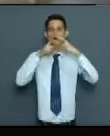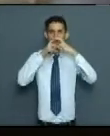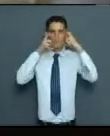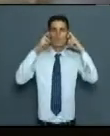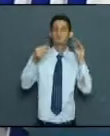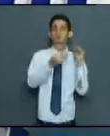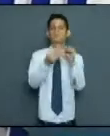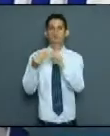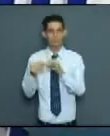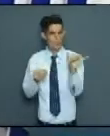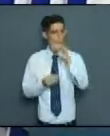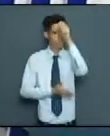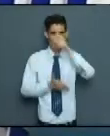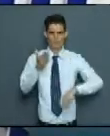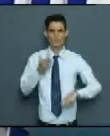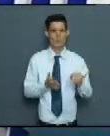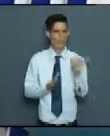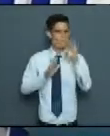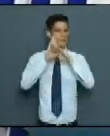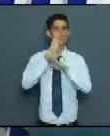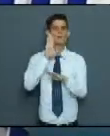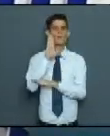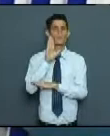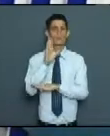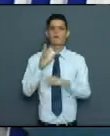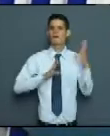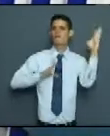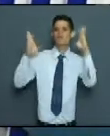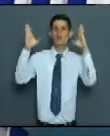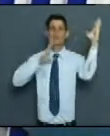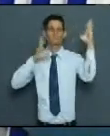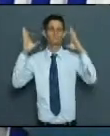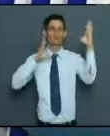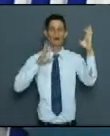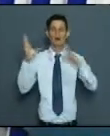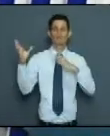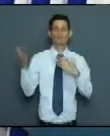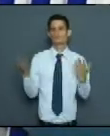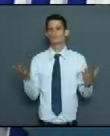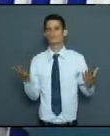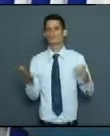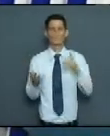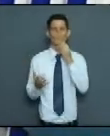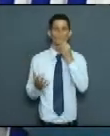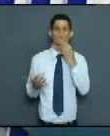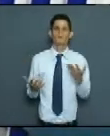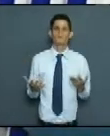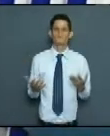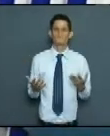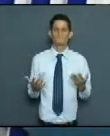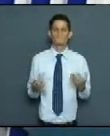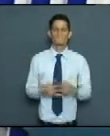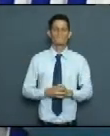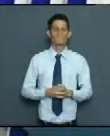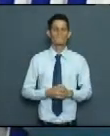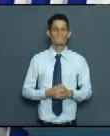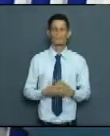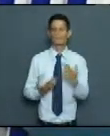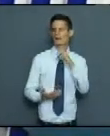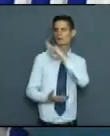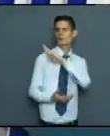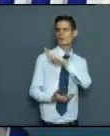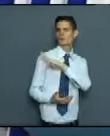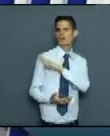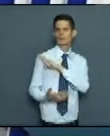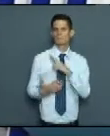epidemias. La propagación de epidemias. Donde realizan fiestas, donde también a veces son irresponsables